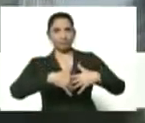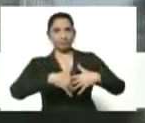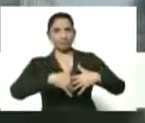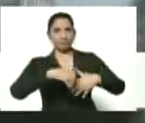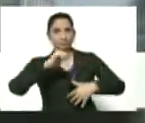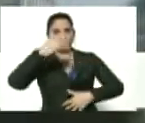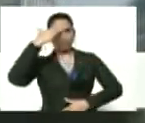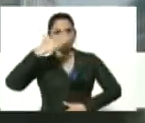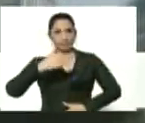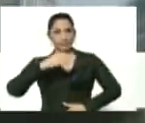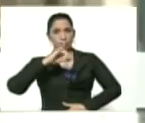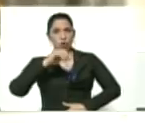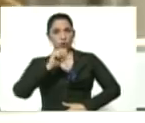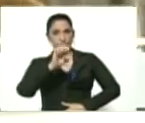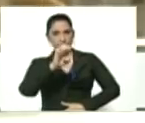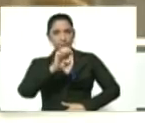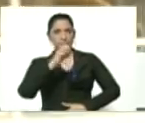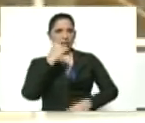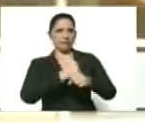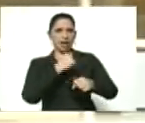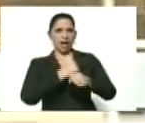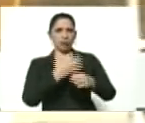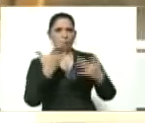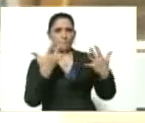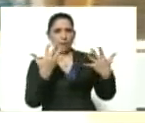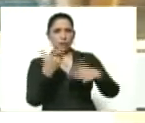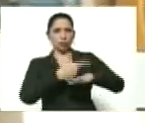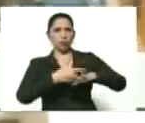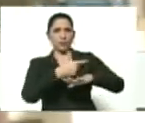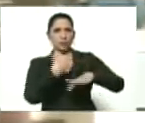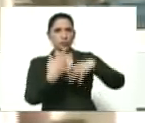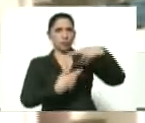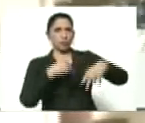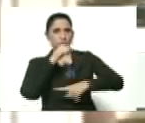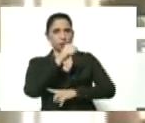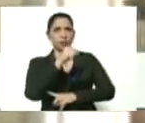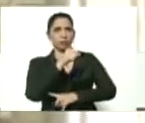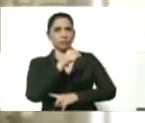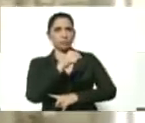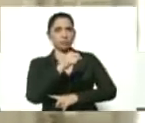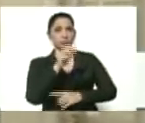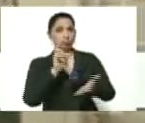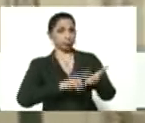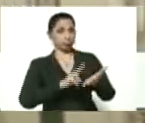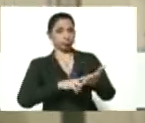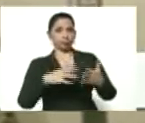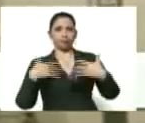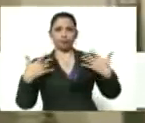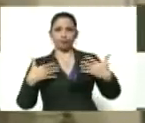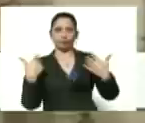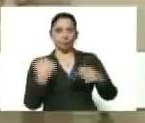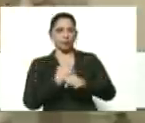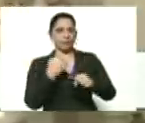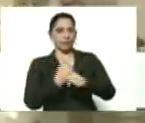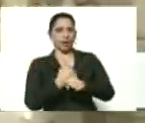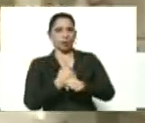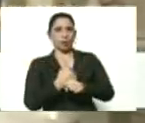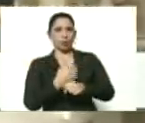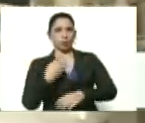Antonio Anzuategui trabajando de la mano con el gobierno bolivariano de verdad muy contentos del trabajo que hemos